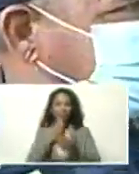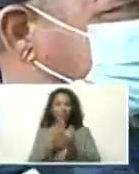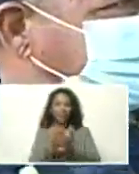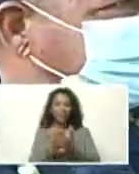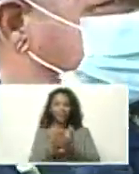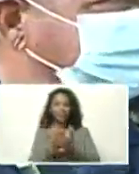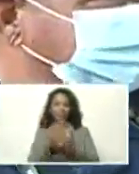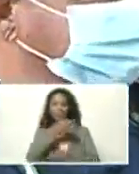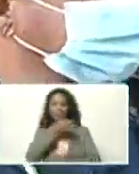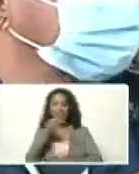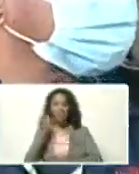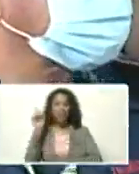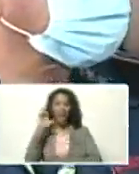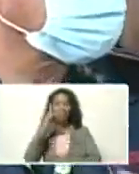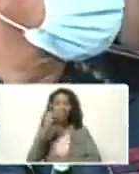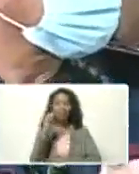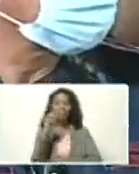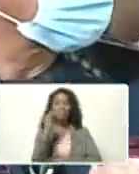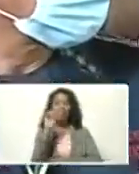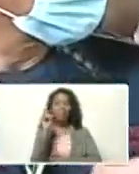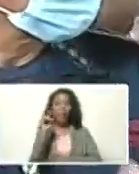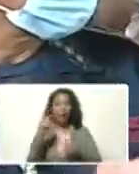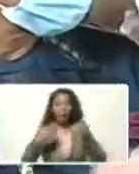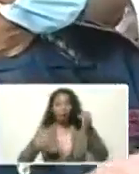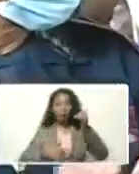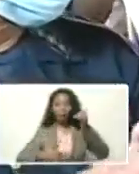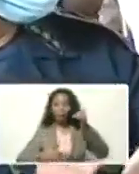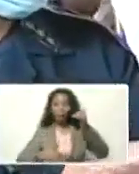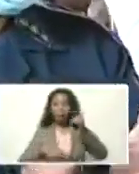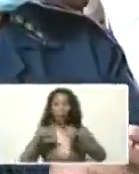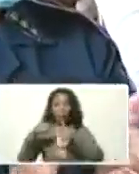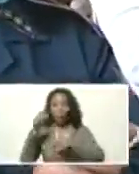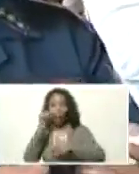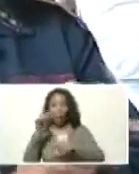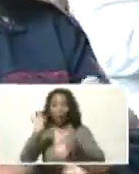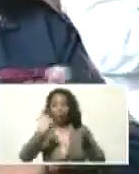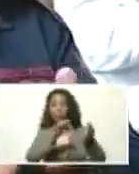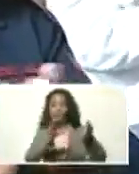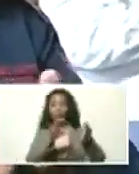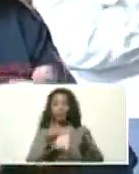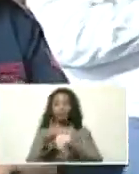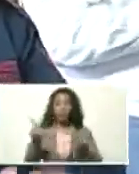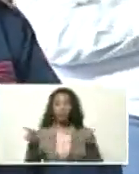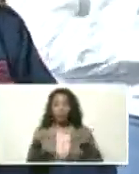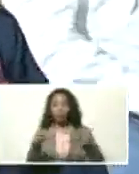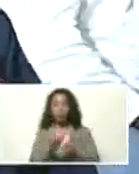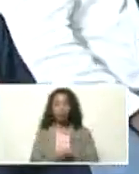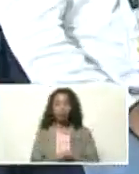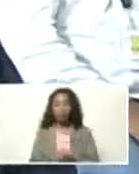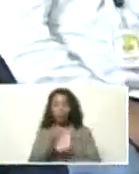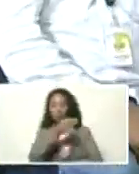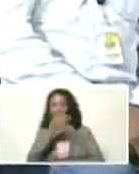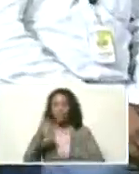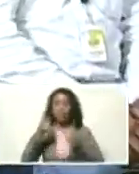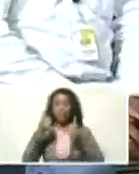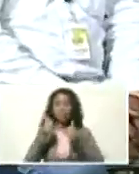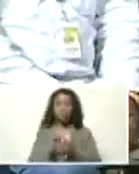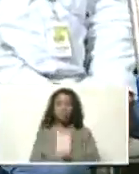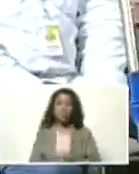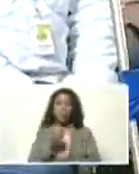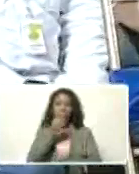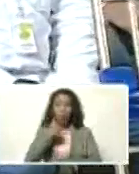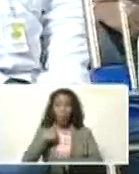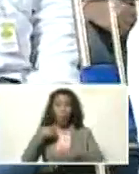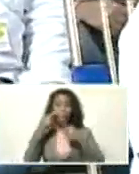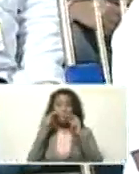Excelente. Y a David en el bajo y a Alexander en la percusión. Excelente. Bueno, yo he estado